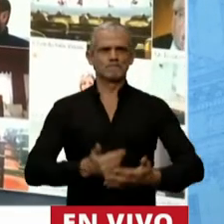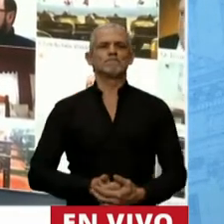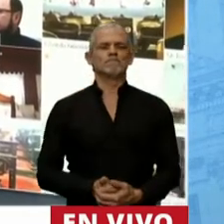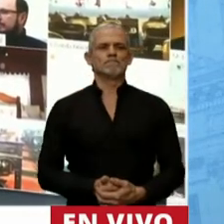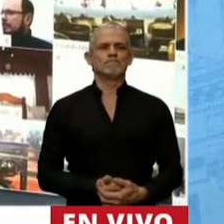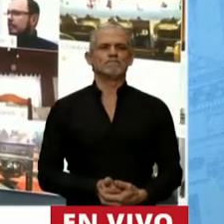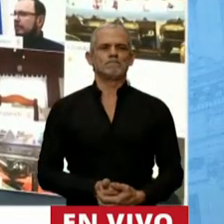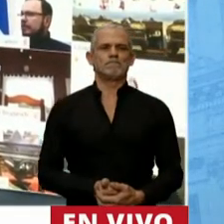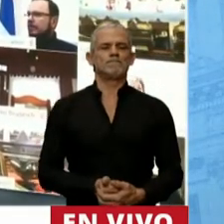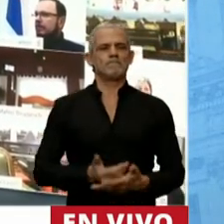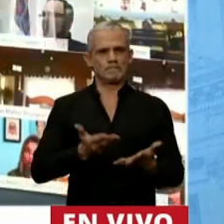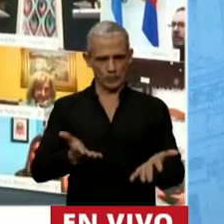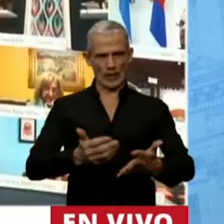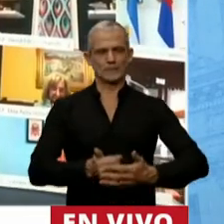diputada.